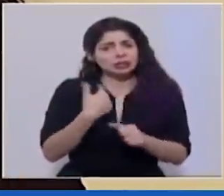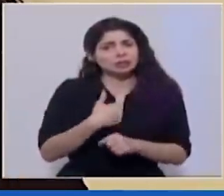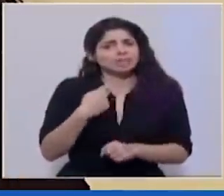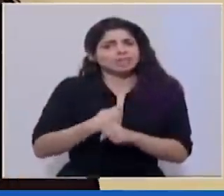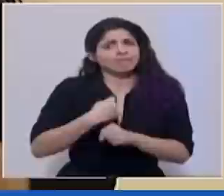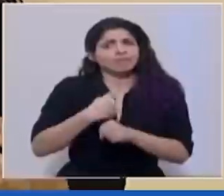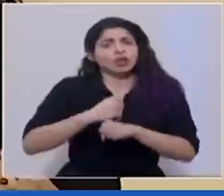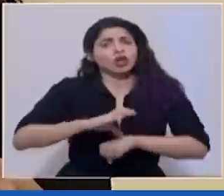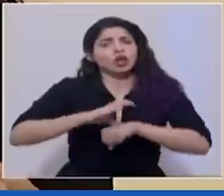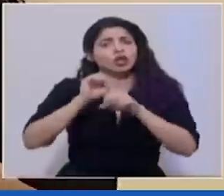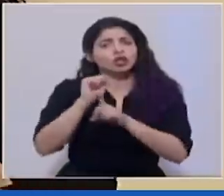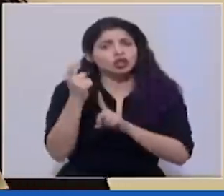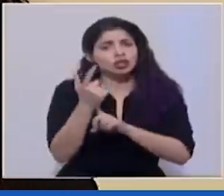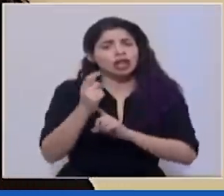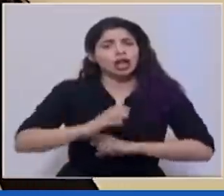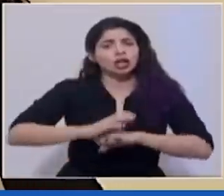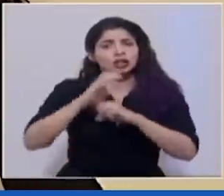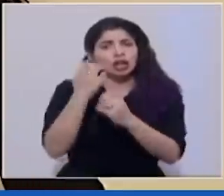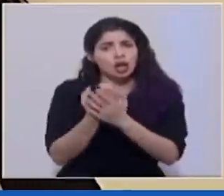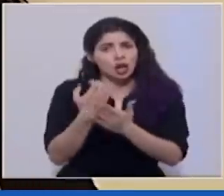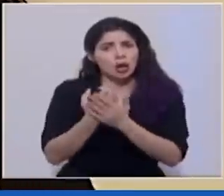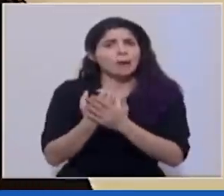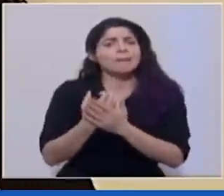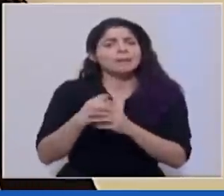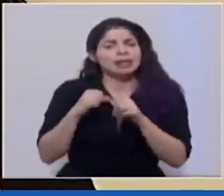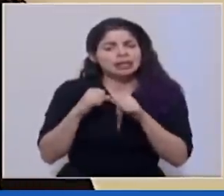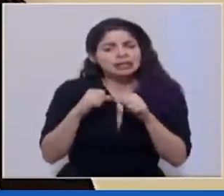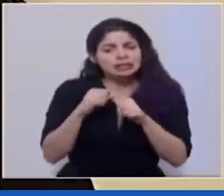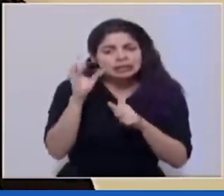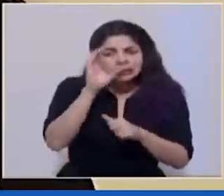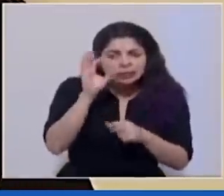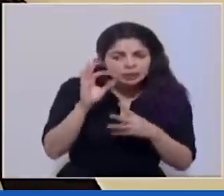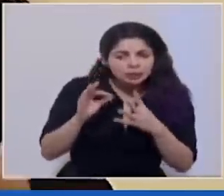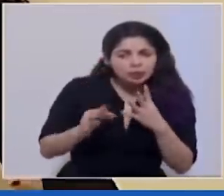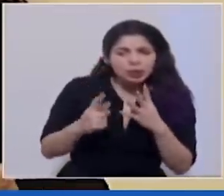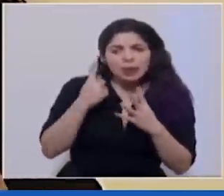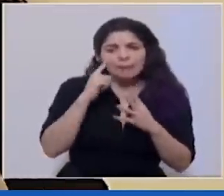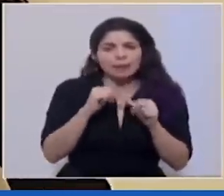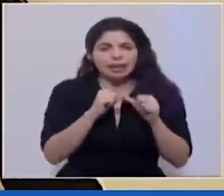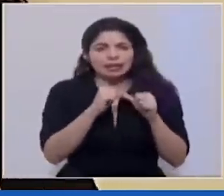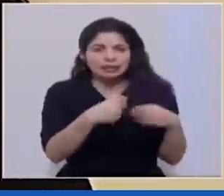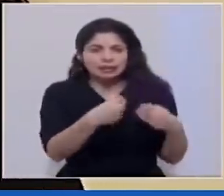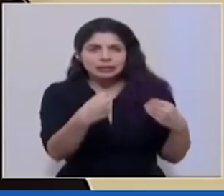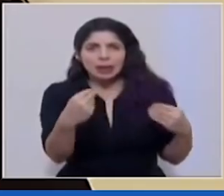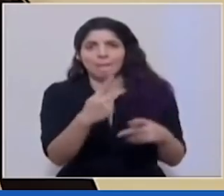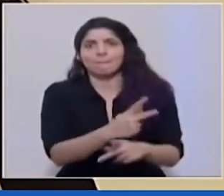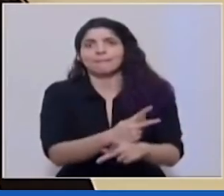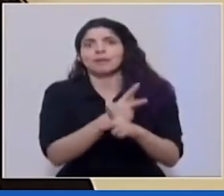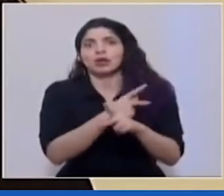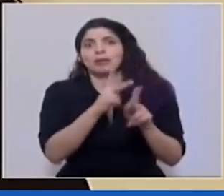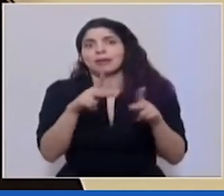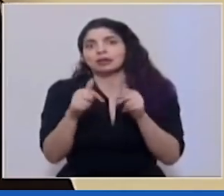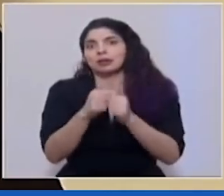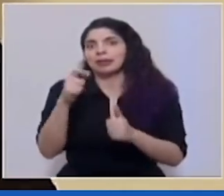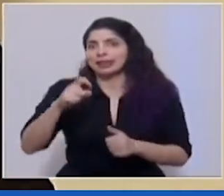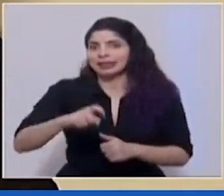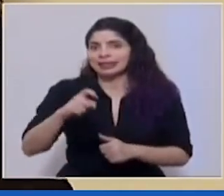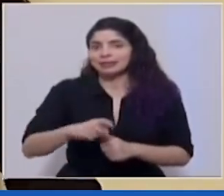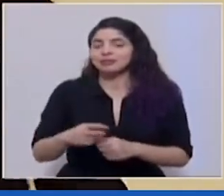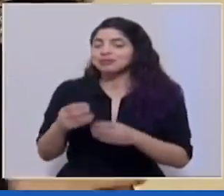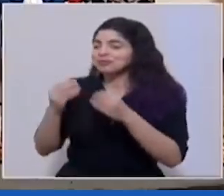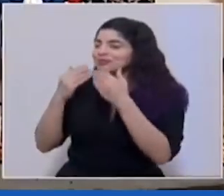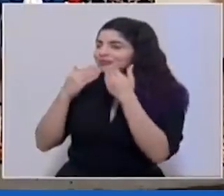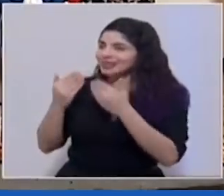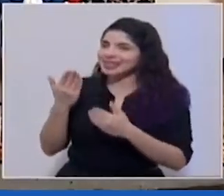el Consejo Social como económico en la construcción de alternativas para poder seguir protegiendo a quienes más así lo requieren muchísimas